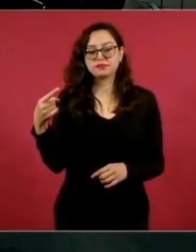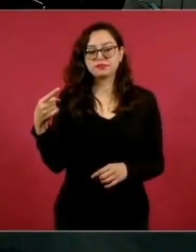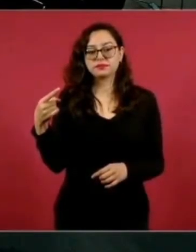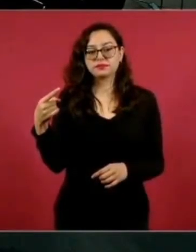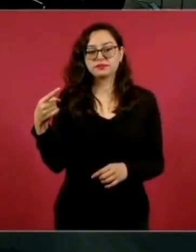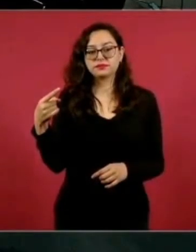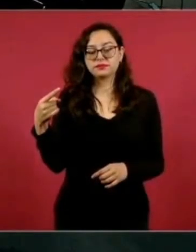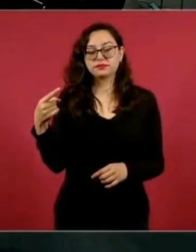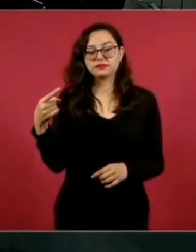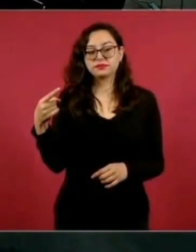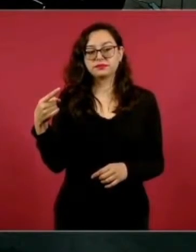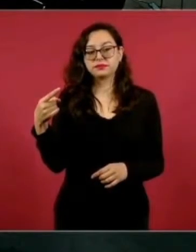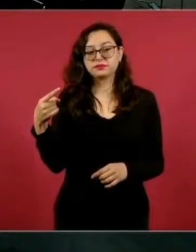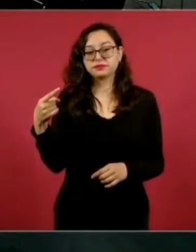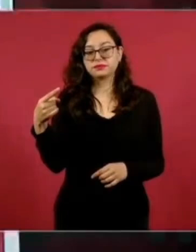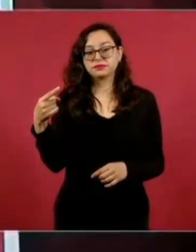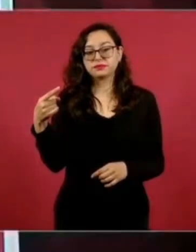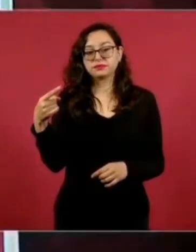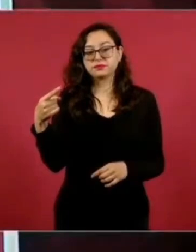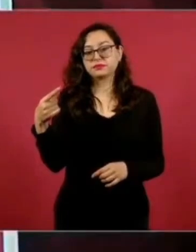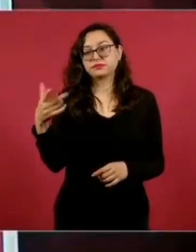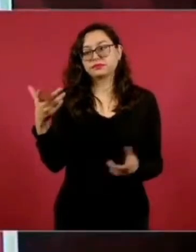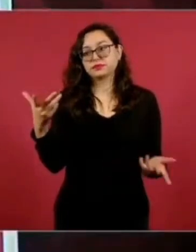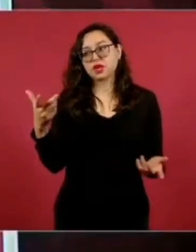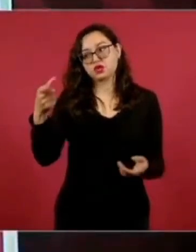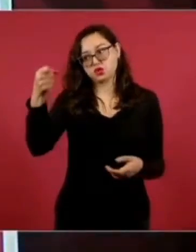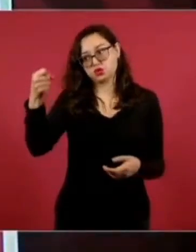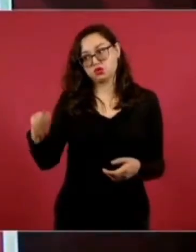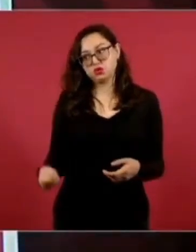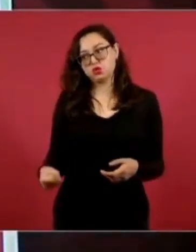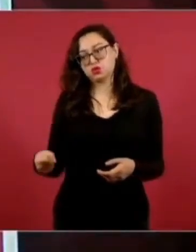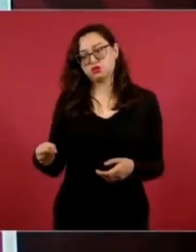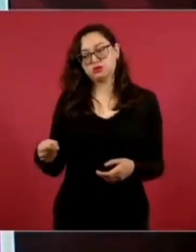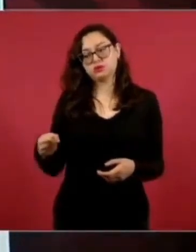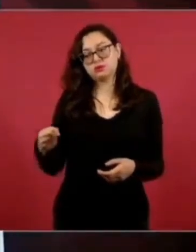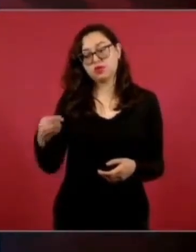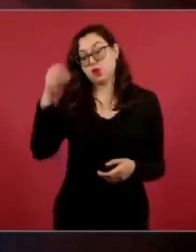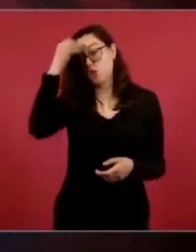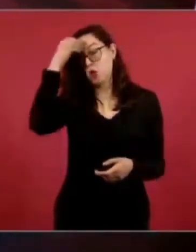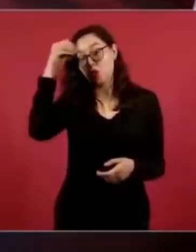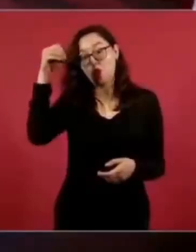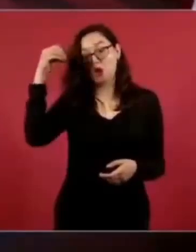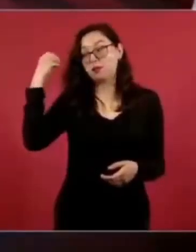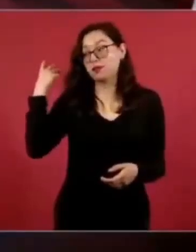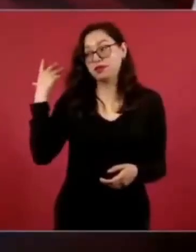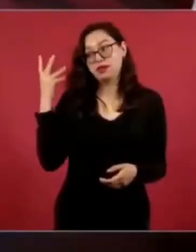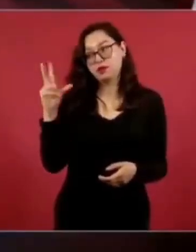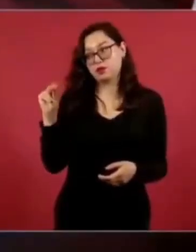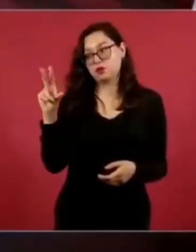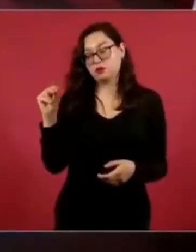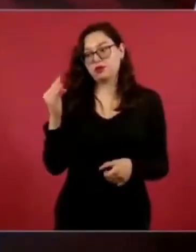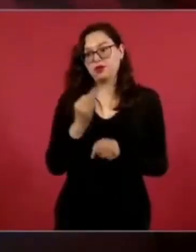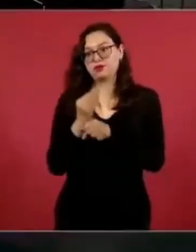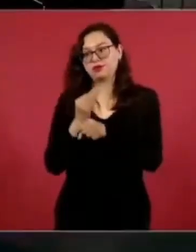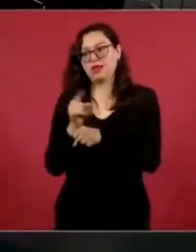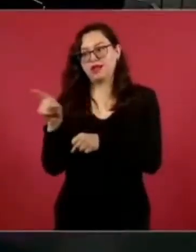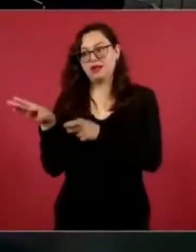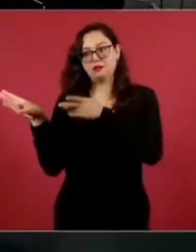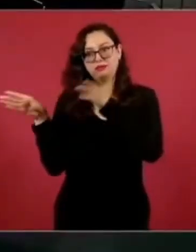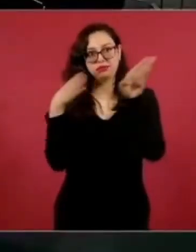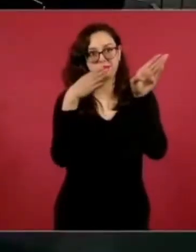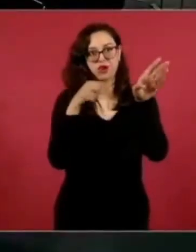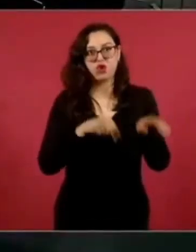olvide y dice que no se va olvidar, del sur, sureste. Porque ahorita ya va a ser todo norte, lo que quiere